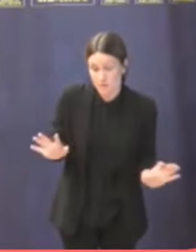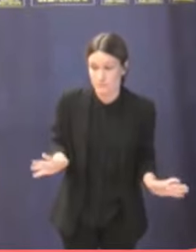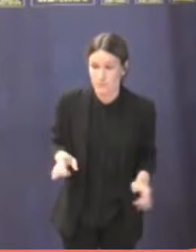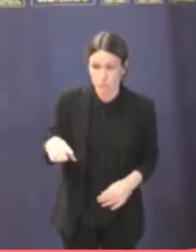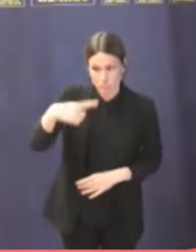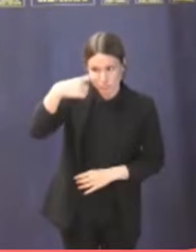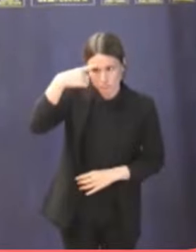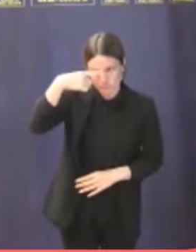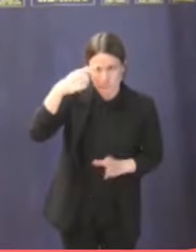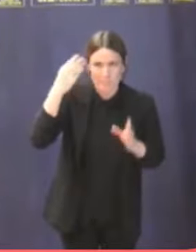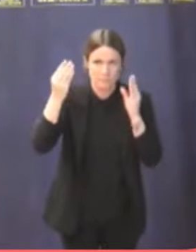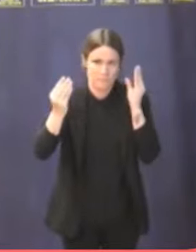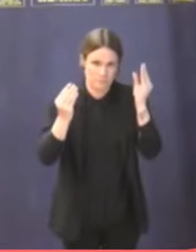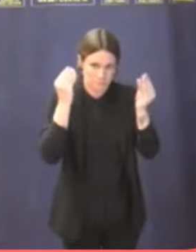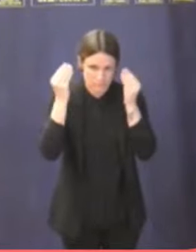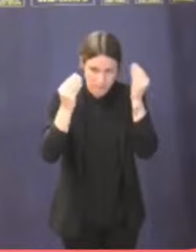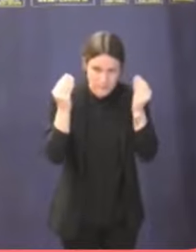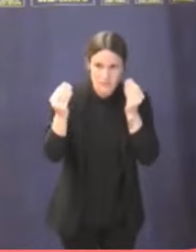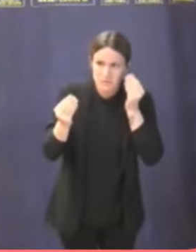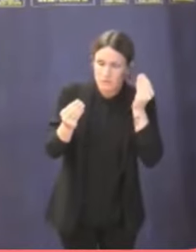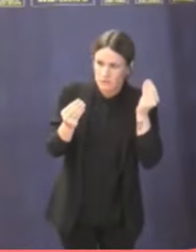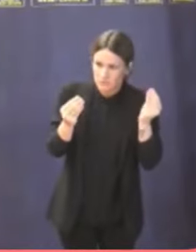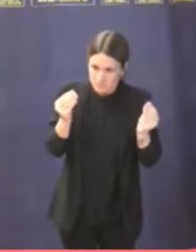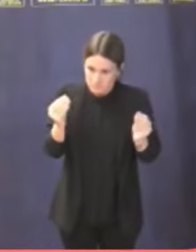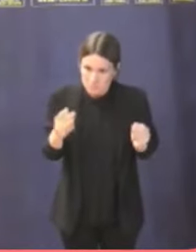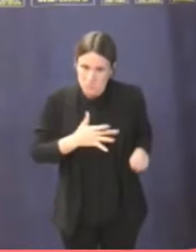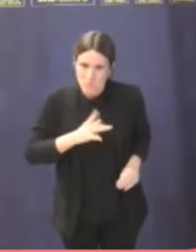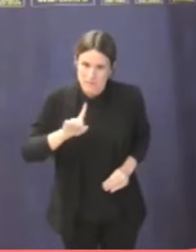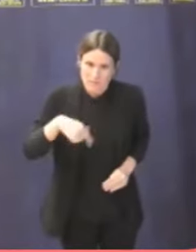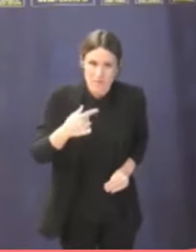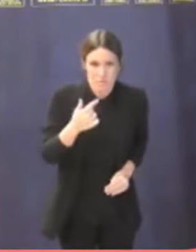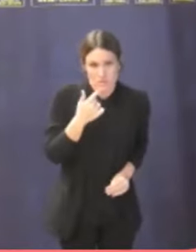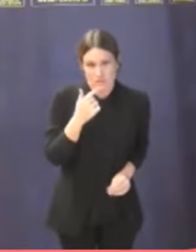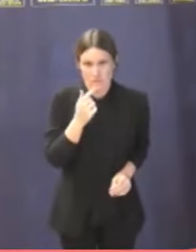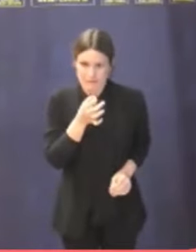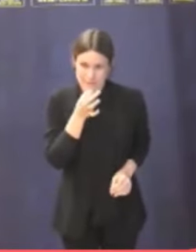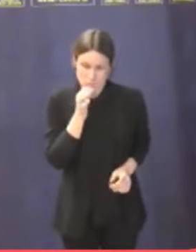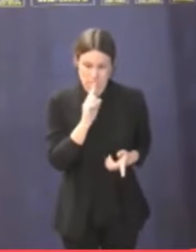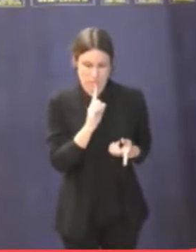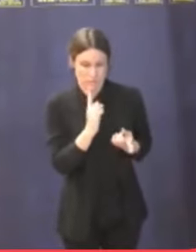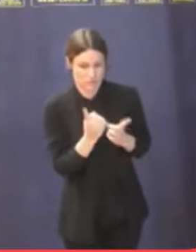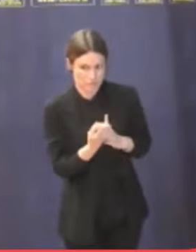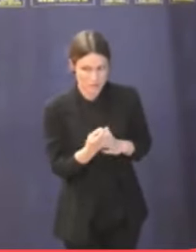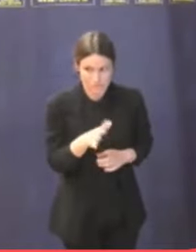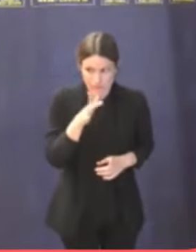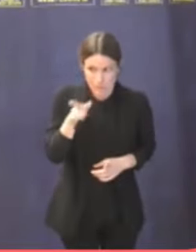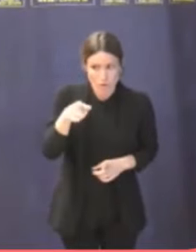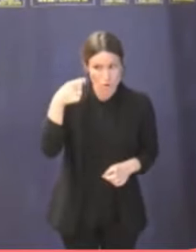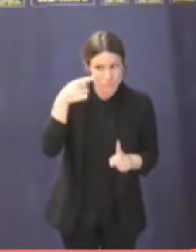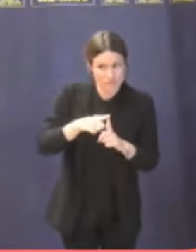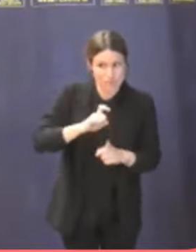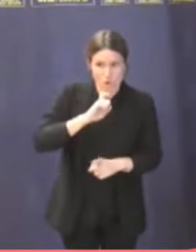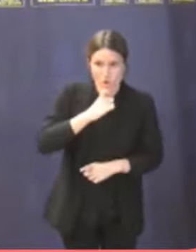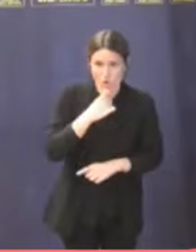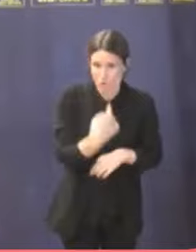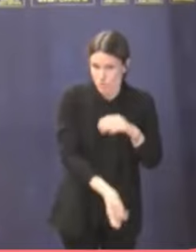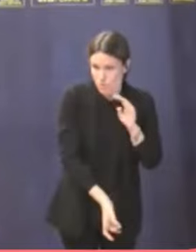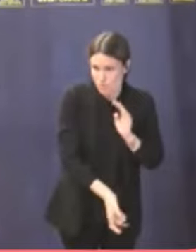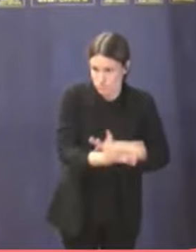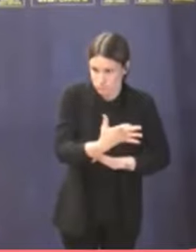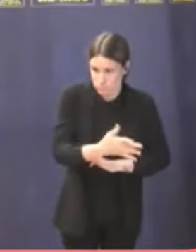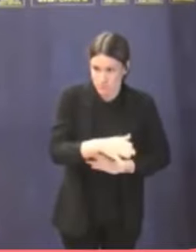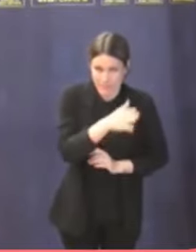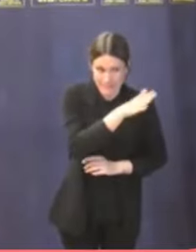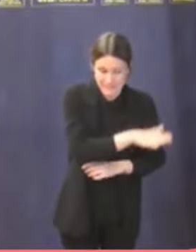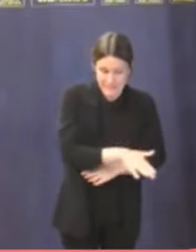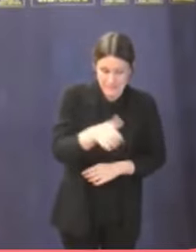que usted lo piense bien, lo medite y luego a lo mejor lo aminore un poco. Porque eso lo genera odio. Odio contra niños y niñas